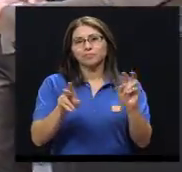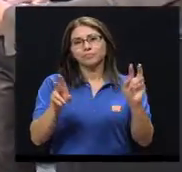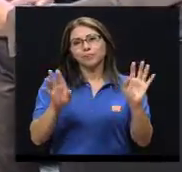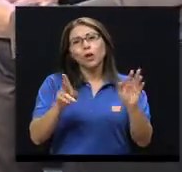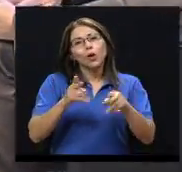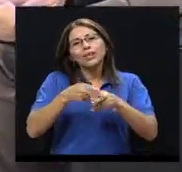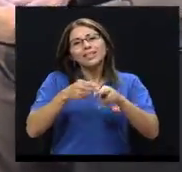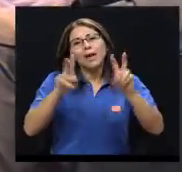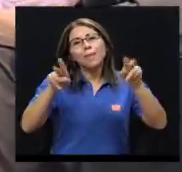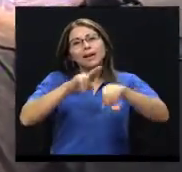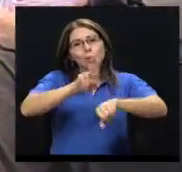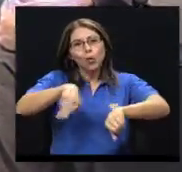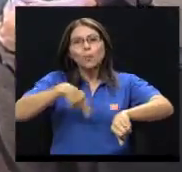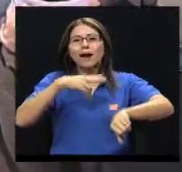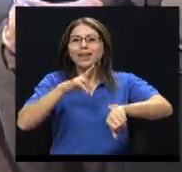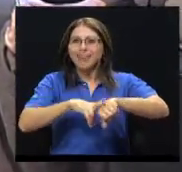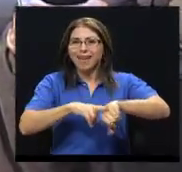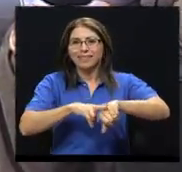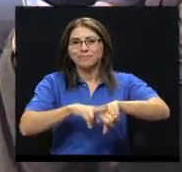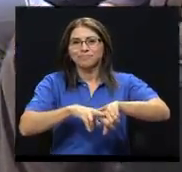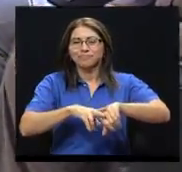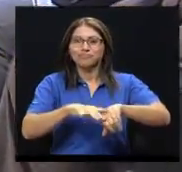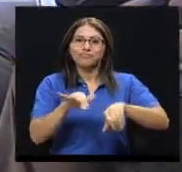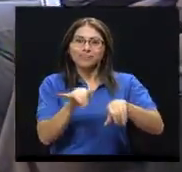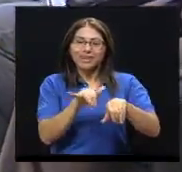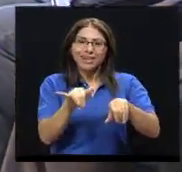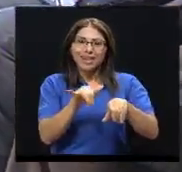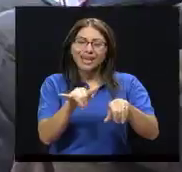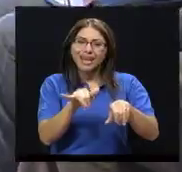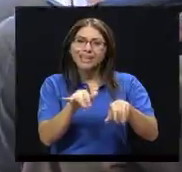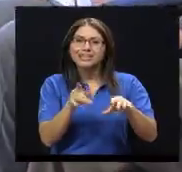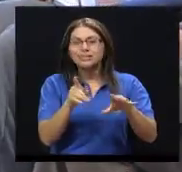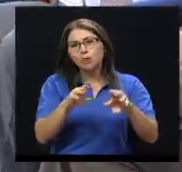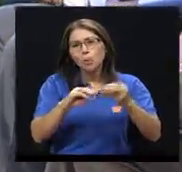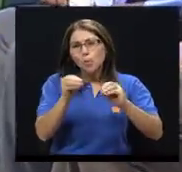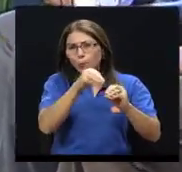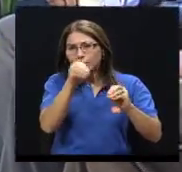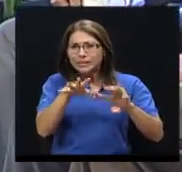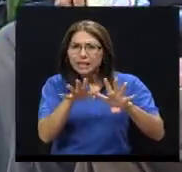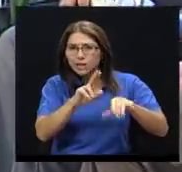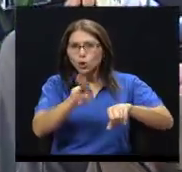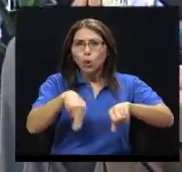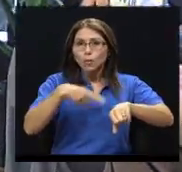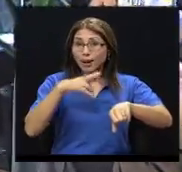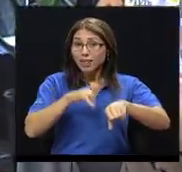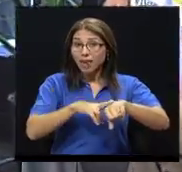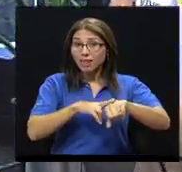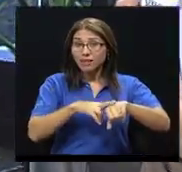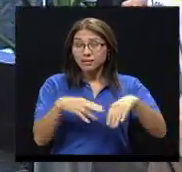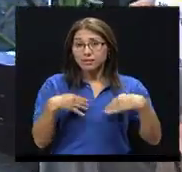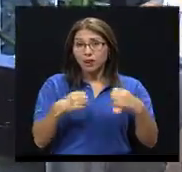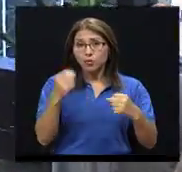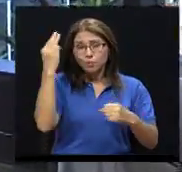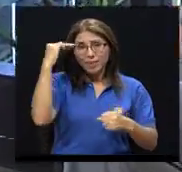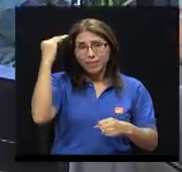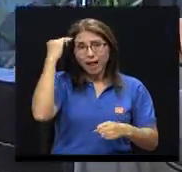normalidad, lo que se llama normalidad en una curva, en una campana de gauss, ¿verdad? Es la normalidad, la salud mental.